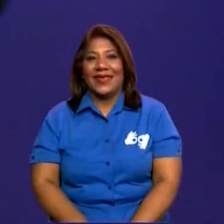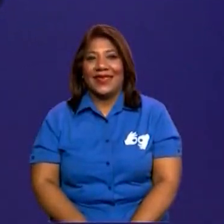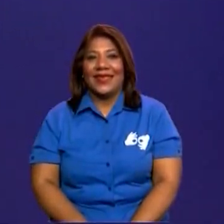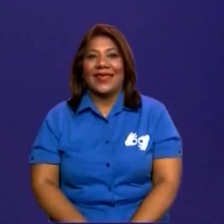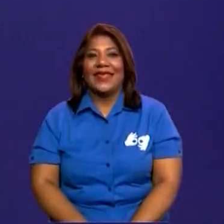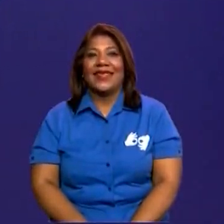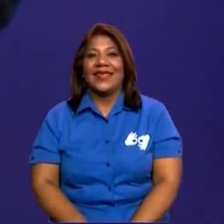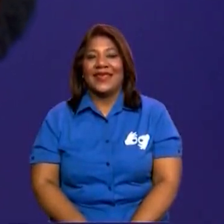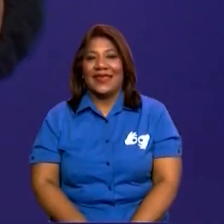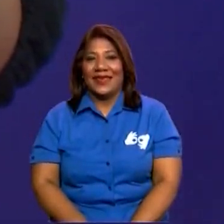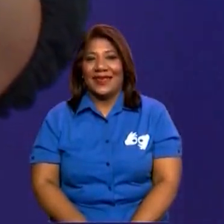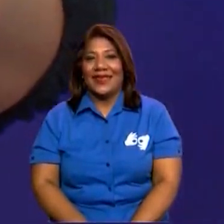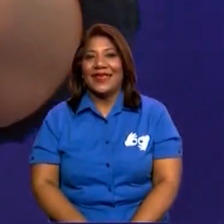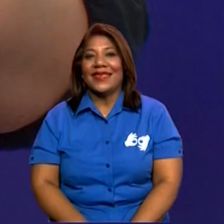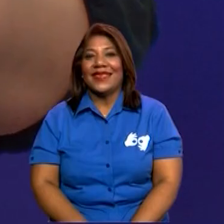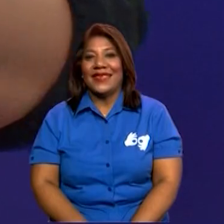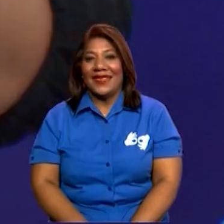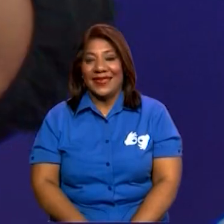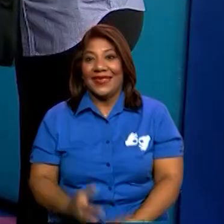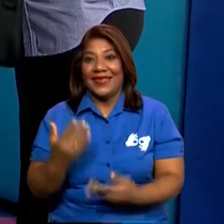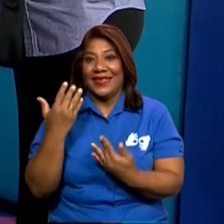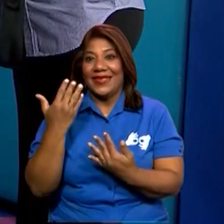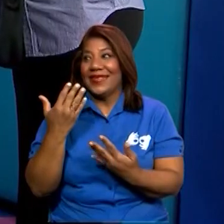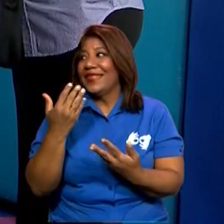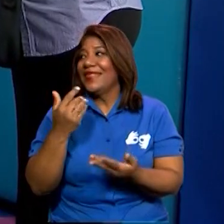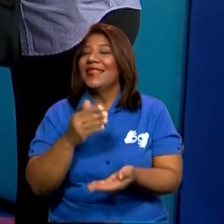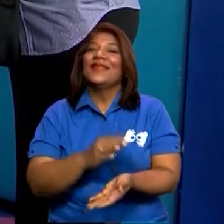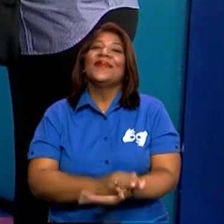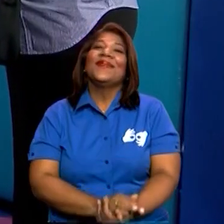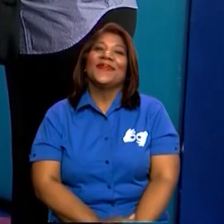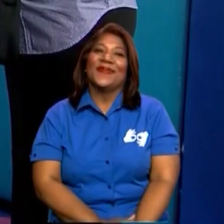A ver. Vamos a abrirla.